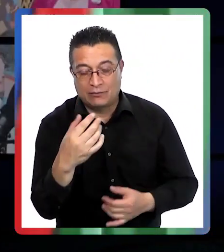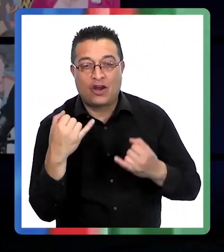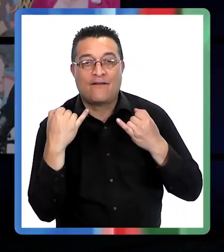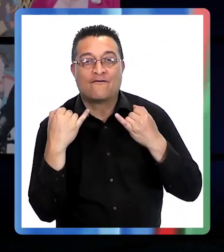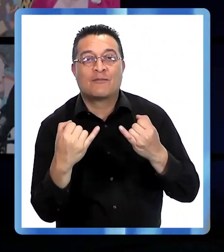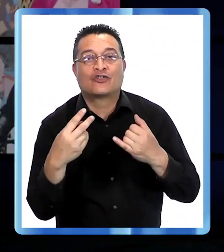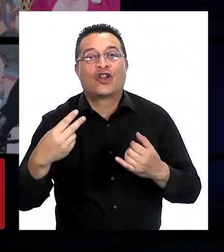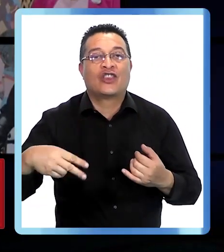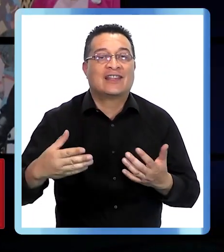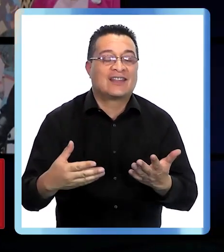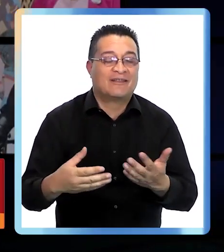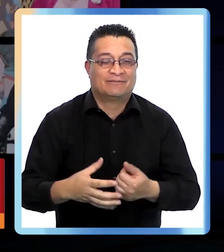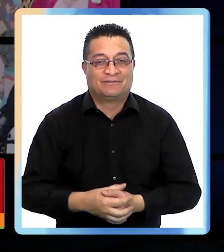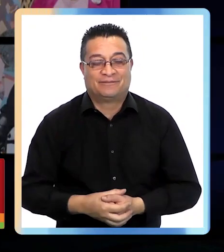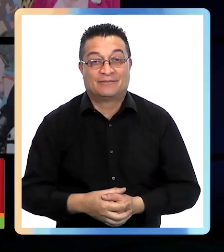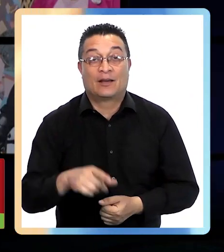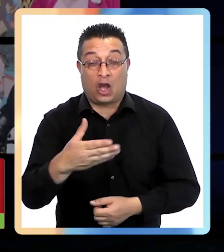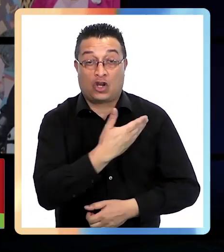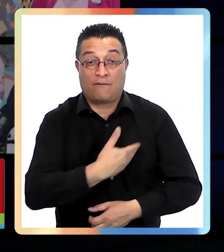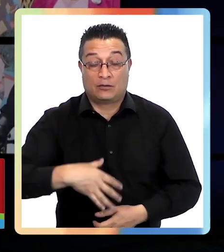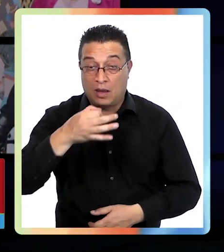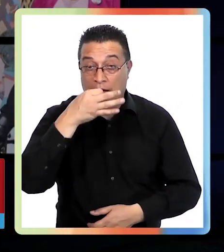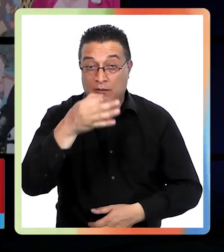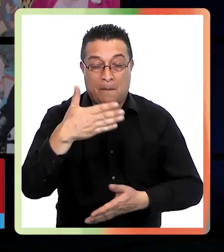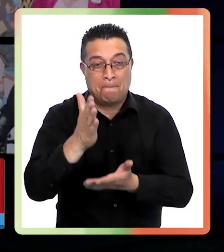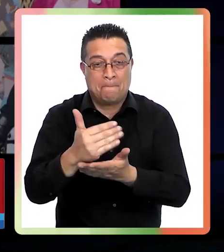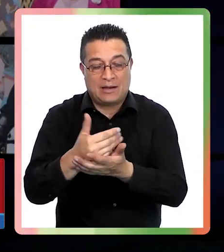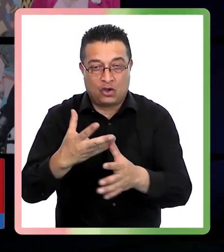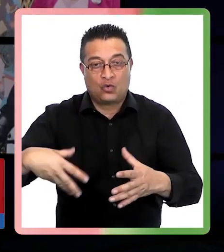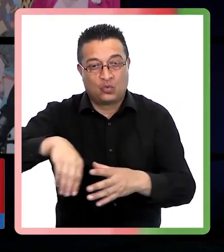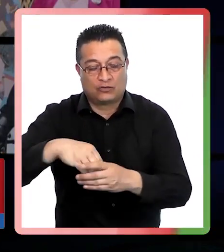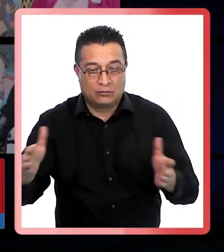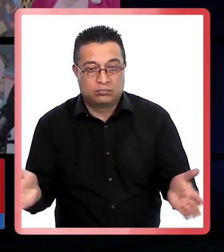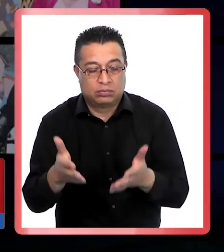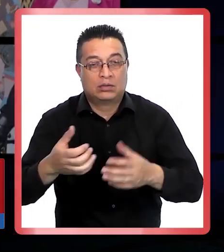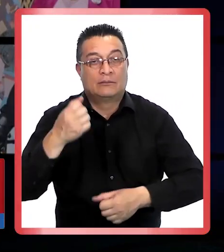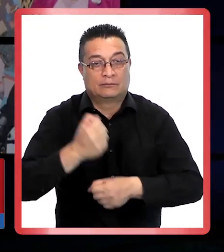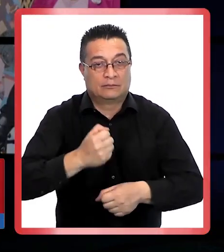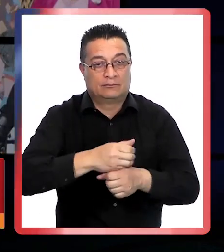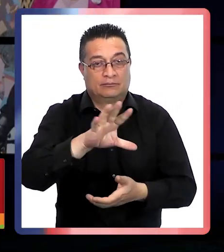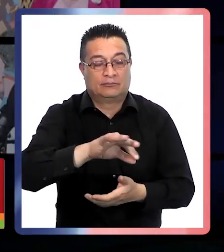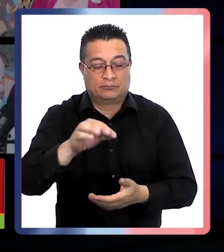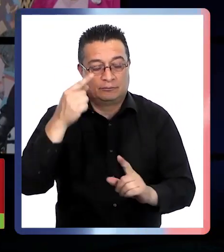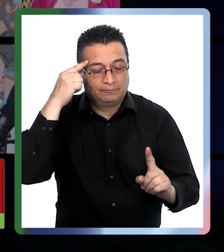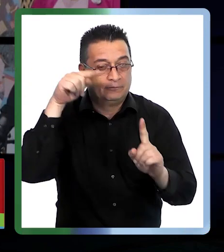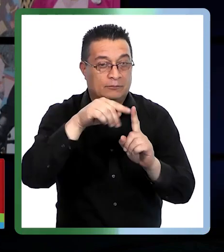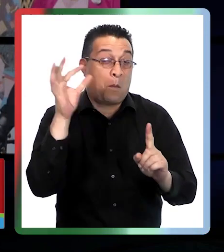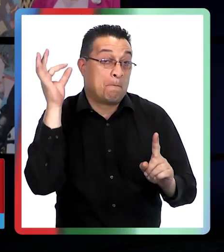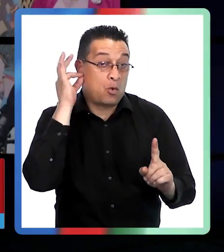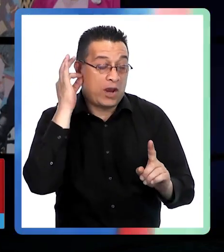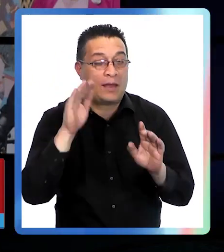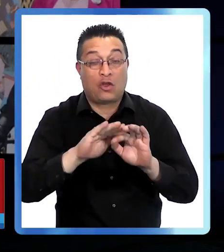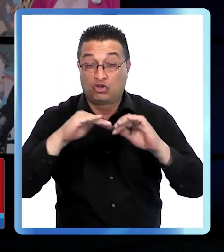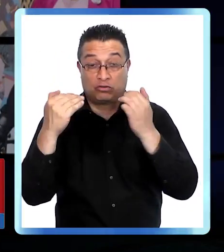El gobierno anunció un plan inclusivo de recuperación de los empleos con foco en las mujeres, en total 21 medidas